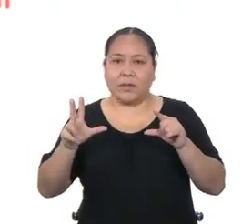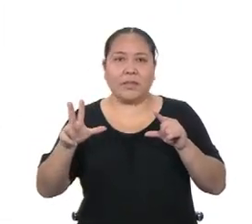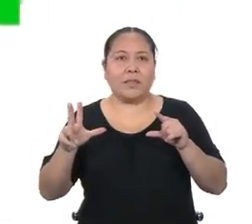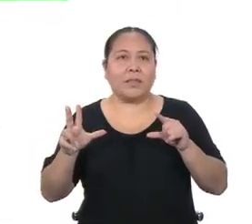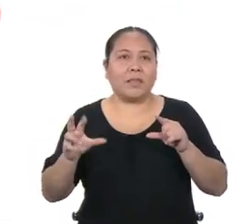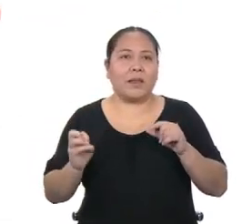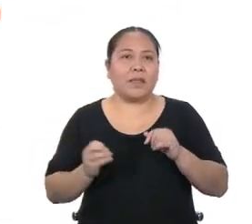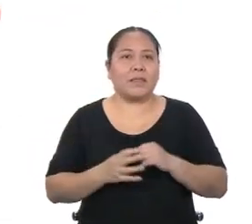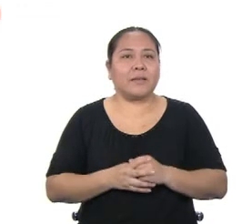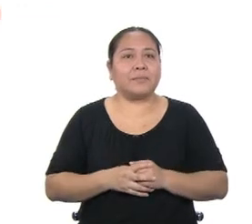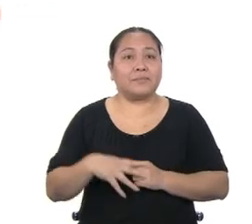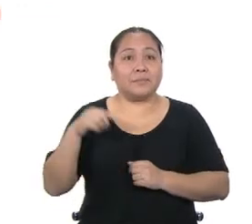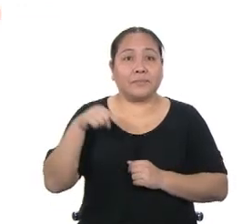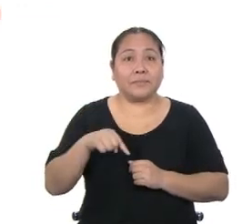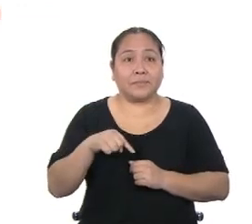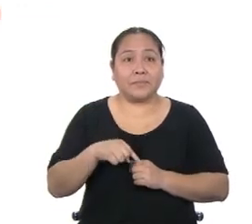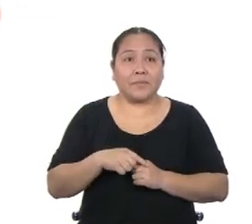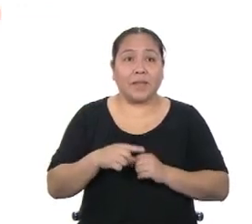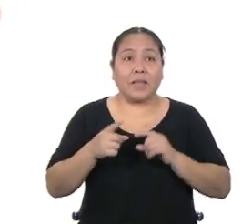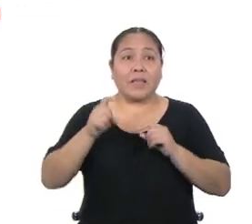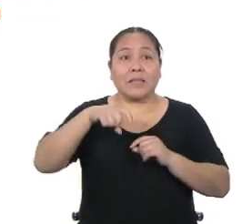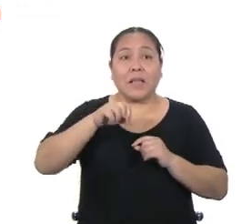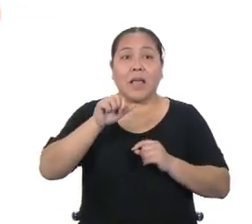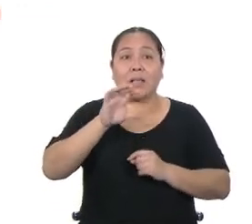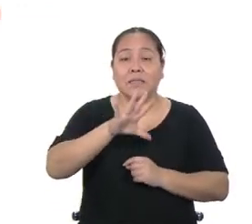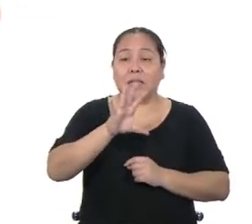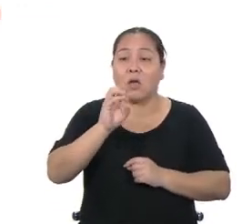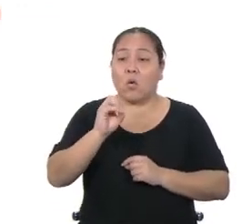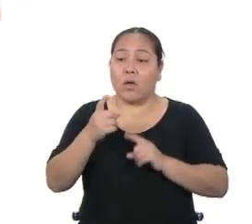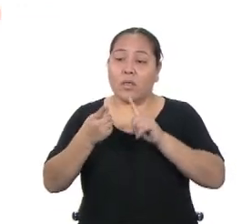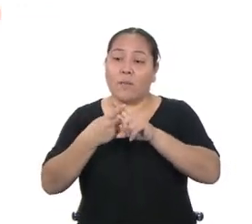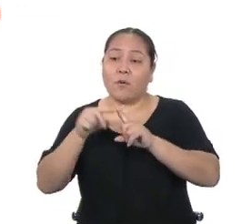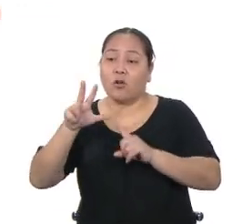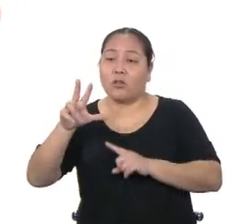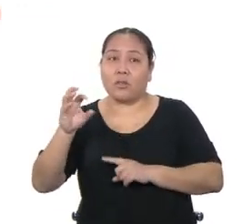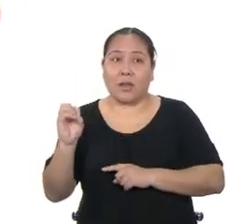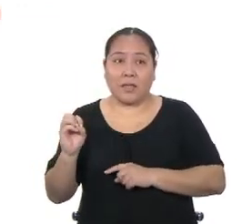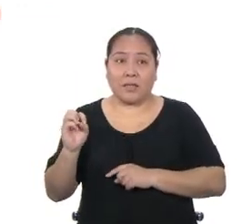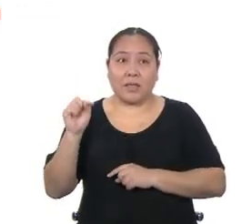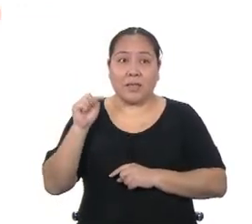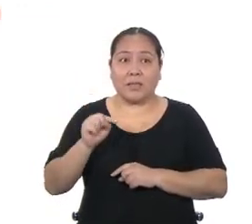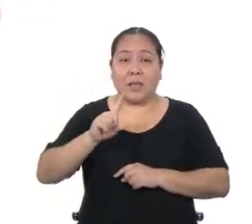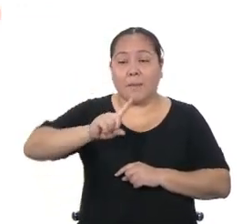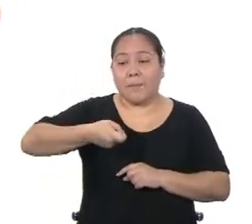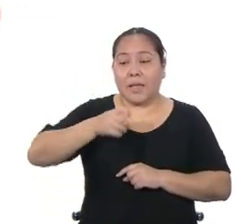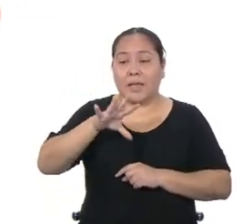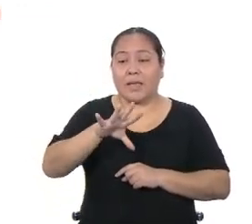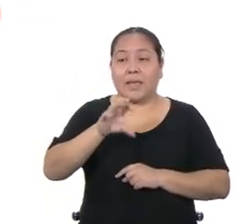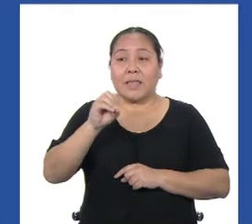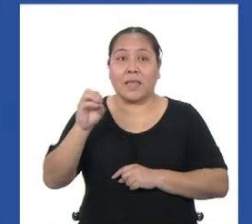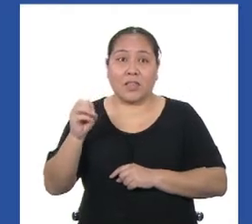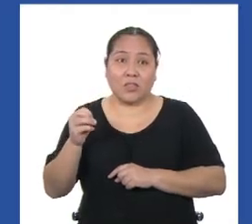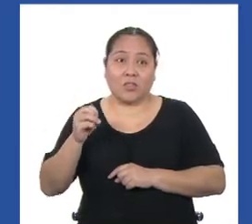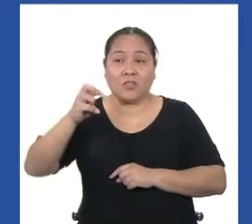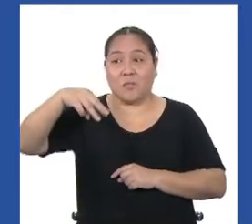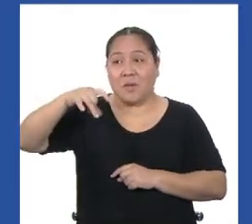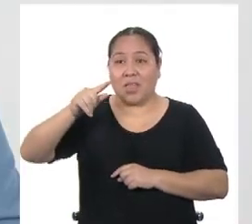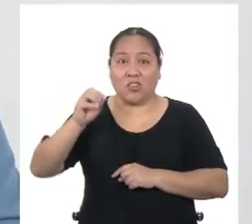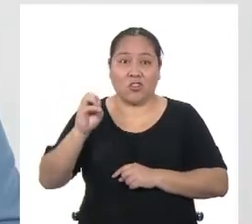Para obtener el área de la entrada, debemos multiplicar 50 por 30, que nos da como resultado 1.500 metros cuadrados.